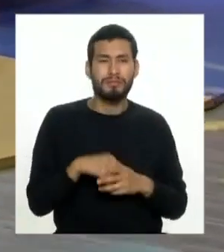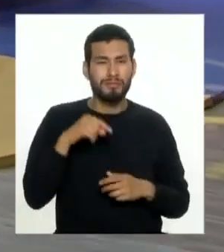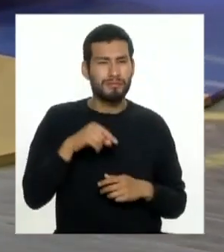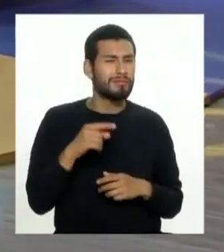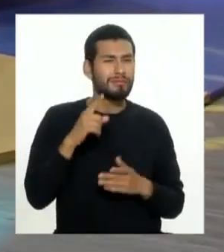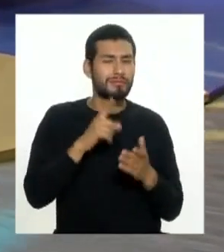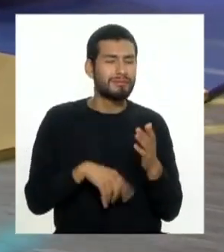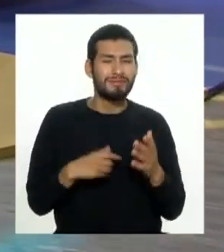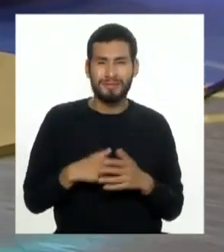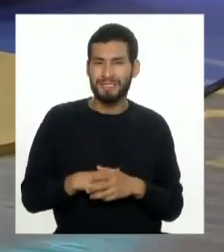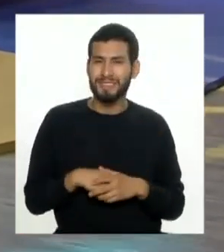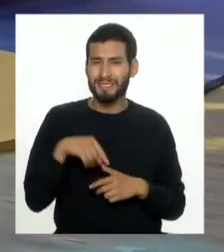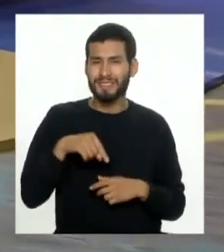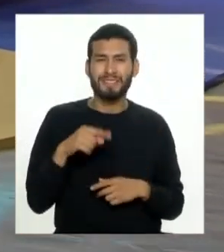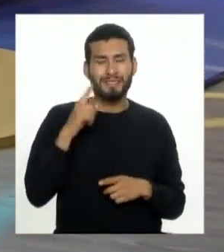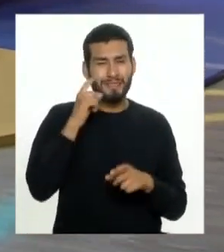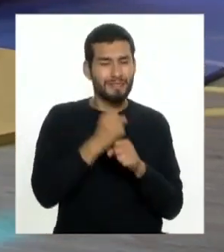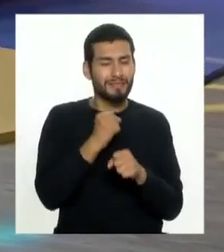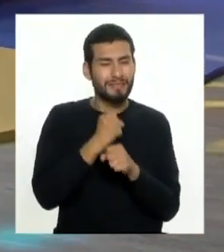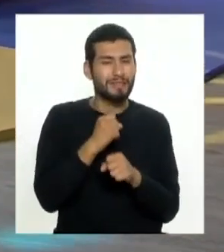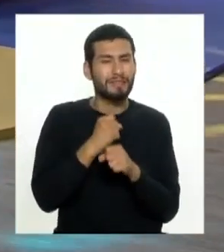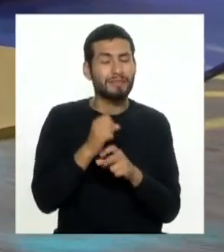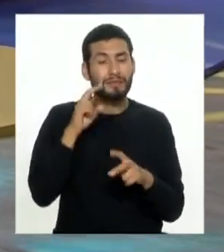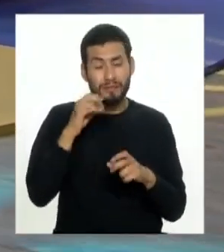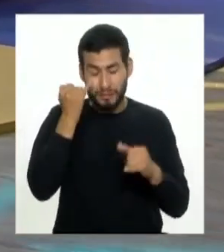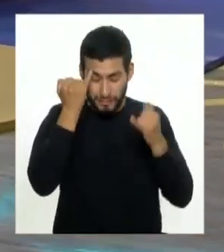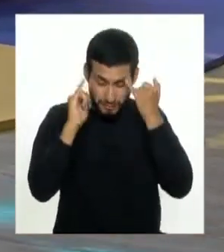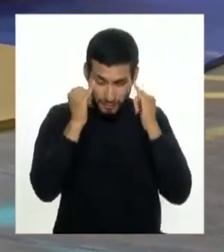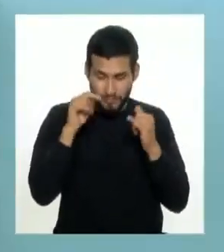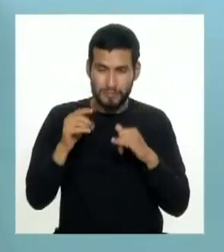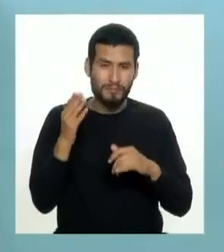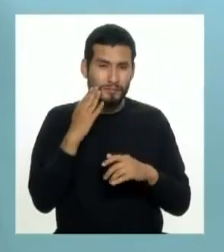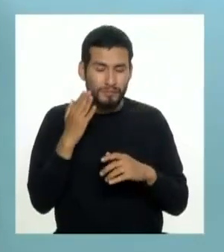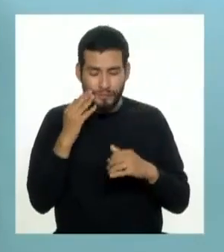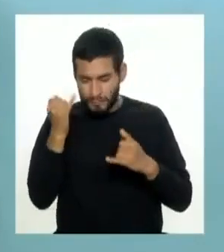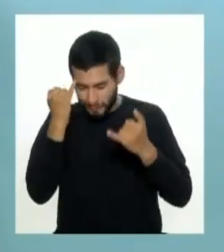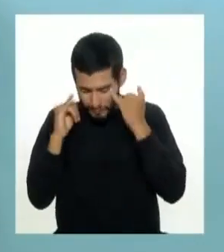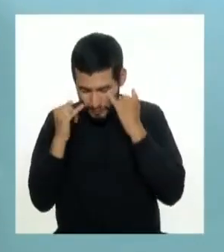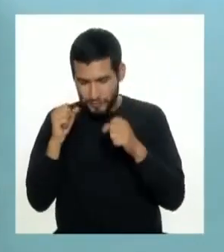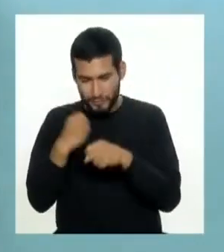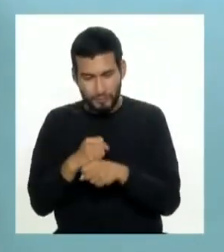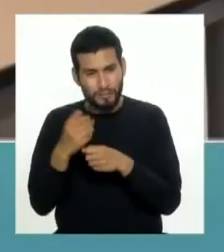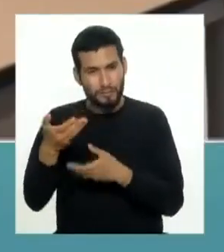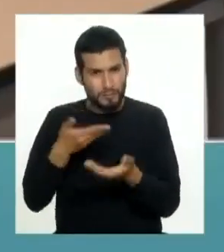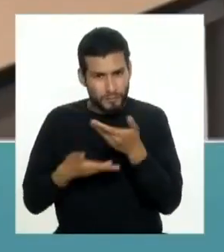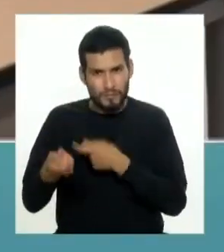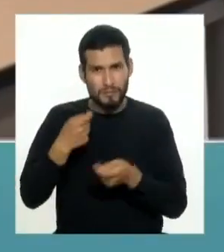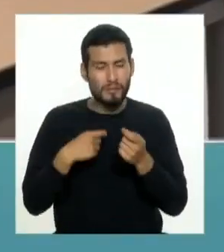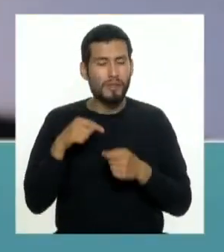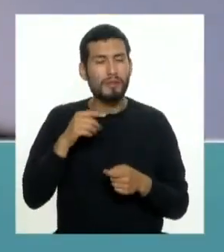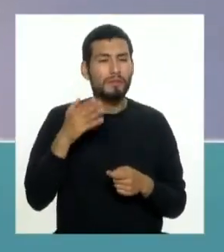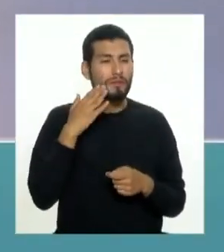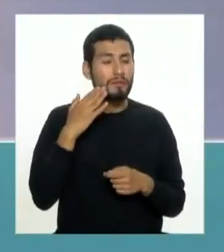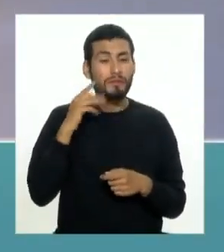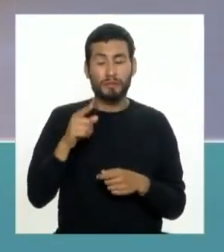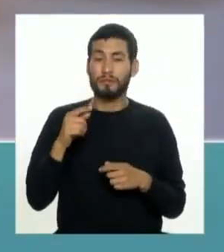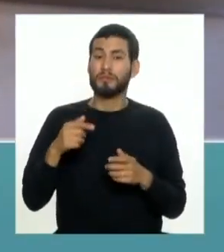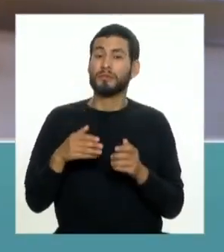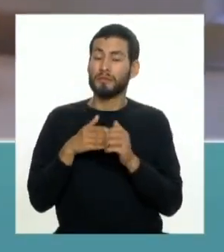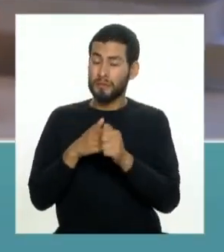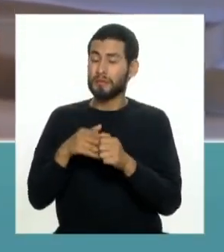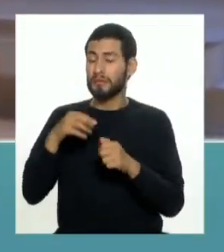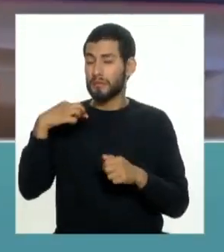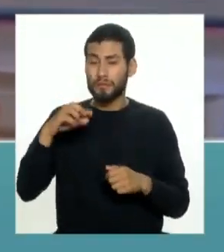en realidad más bien entramos por trabajar algunos temas de emprendimiento con las madres nuestras madres son las titulares del hogar quien